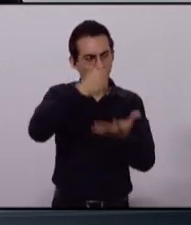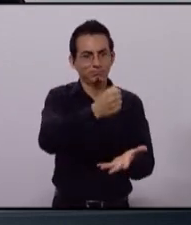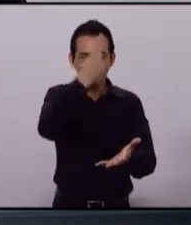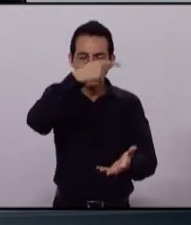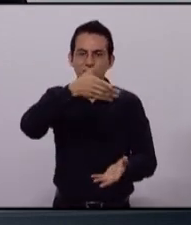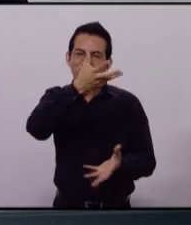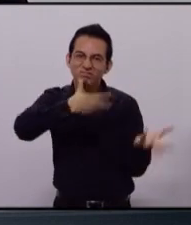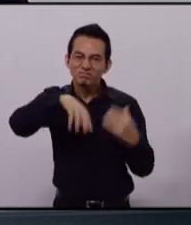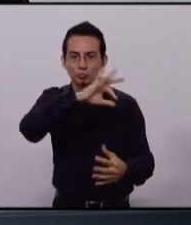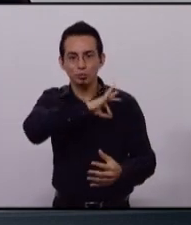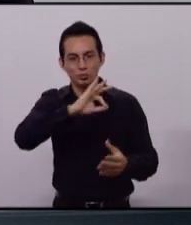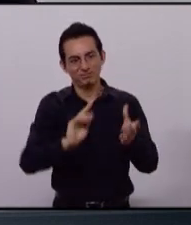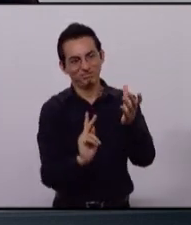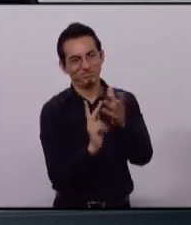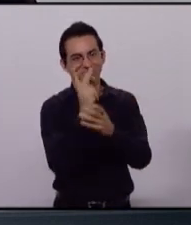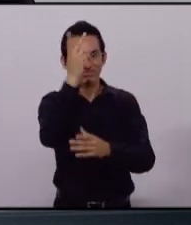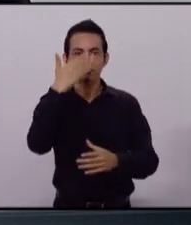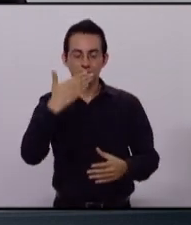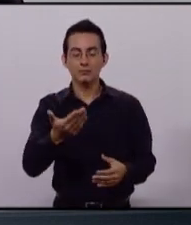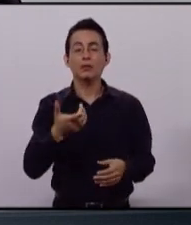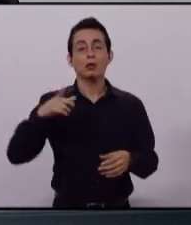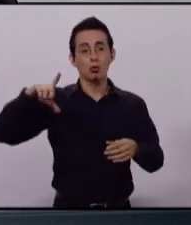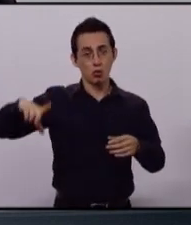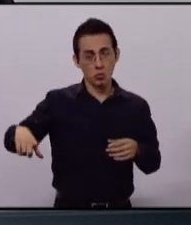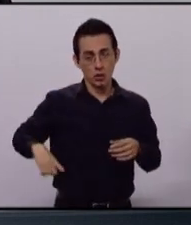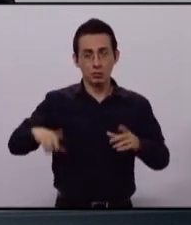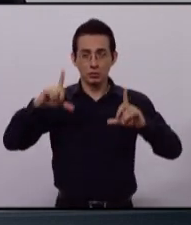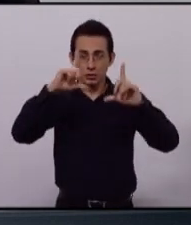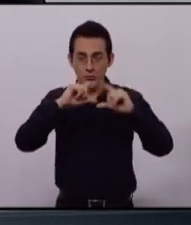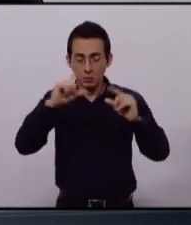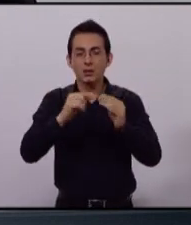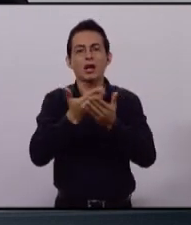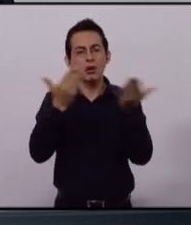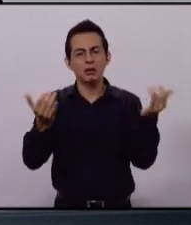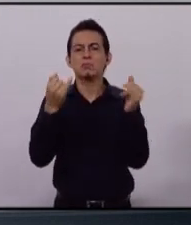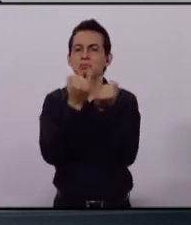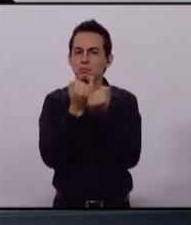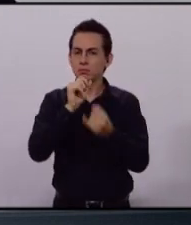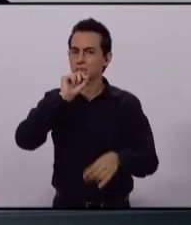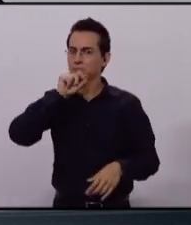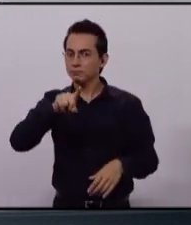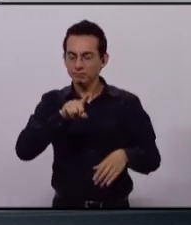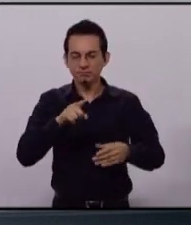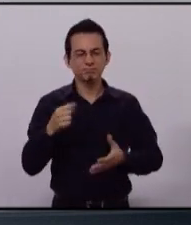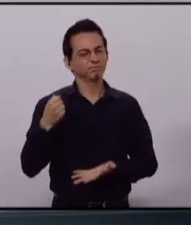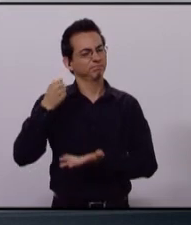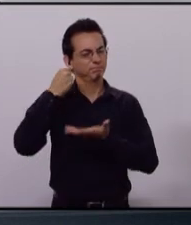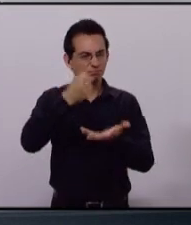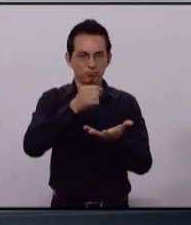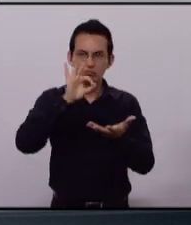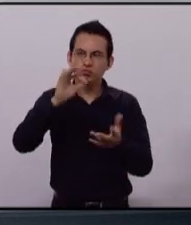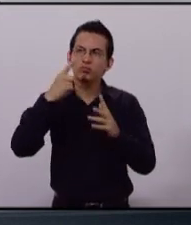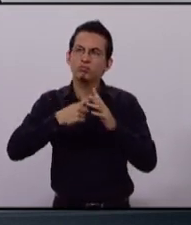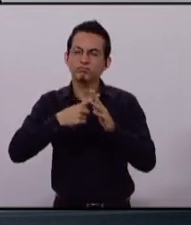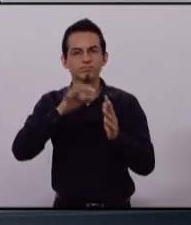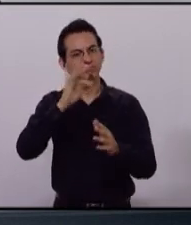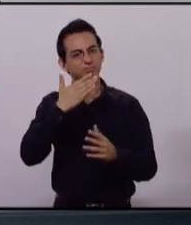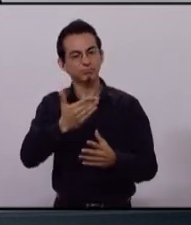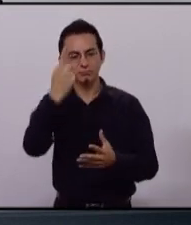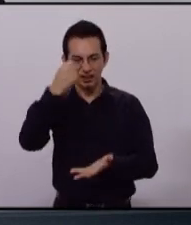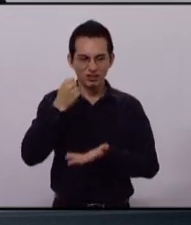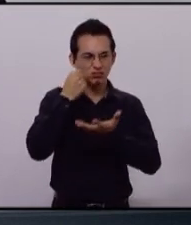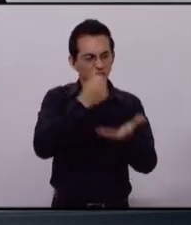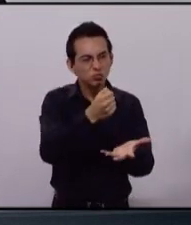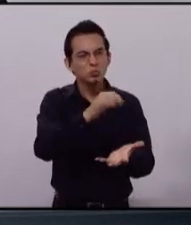El gobierno de Zapopan tendrá la obligación de destinar recursos económicos suficientes para fomentar actividades productivas, el